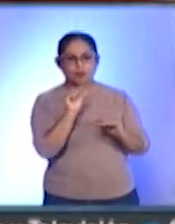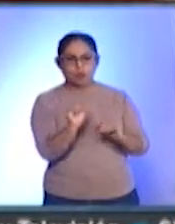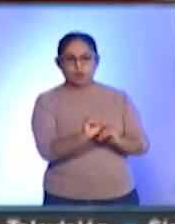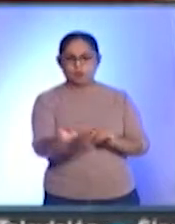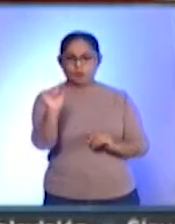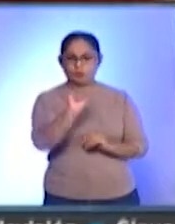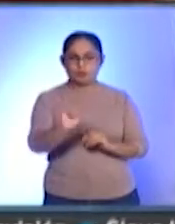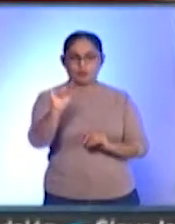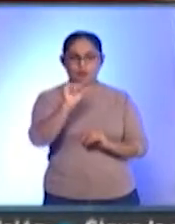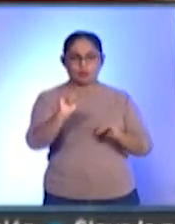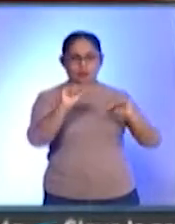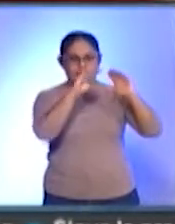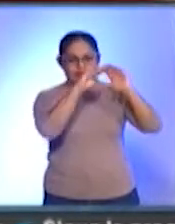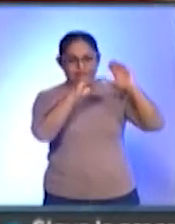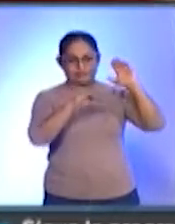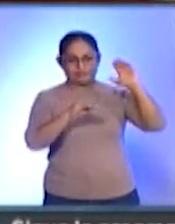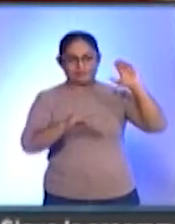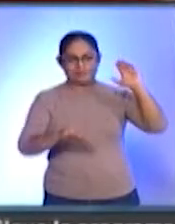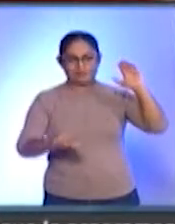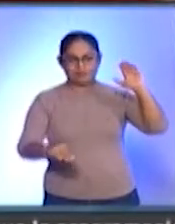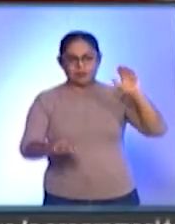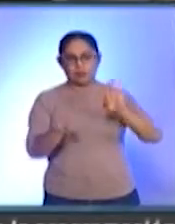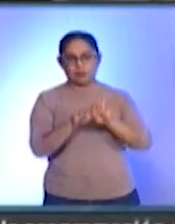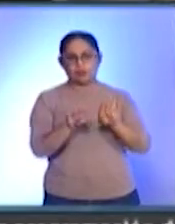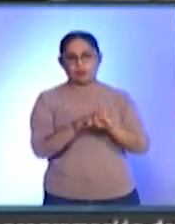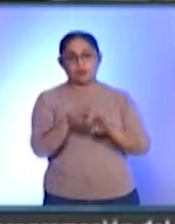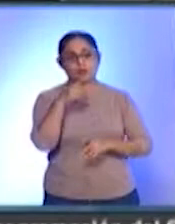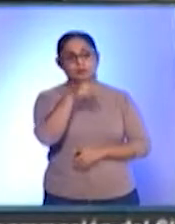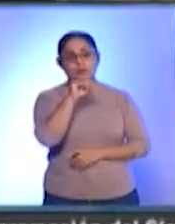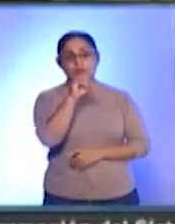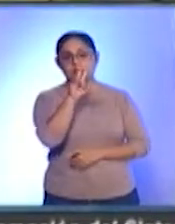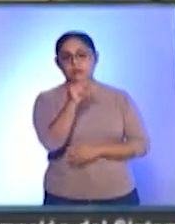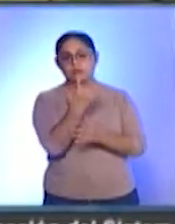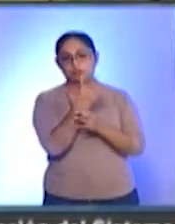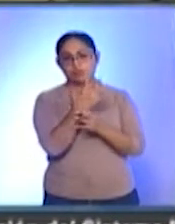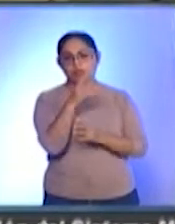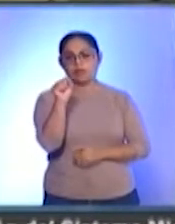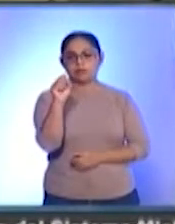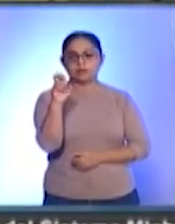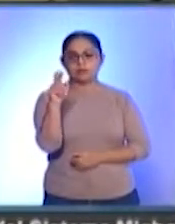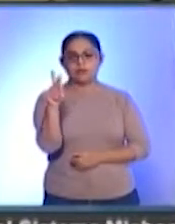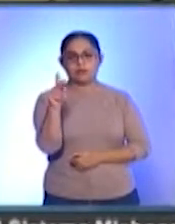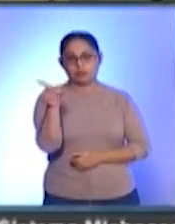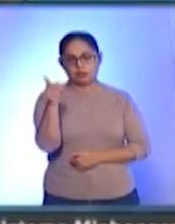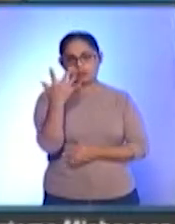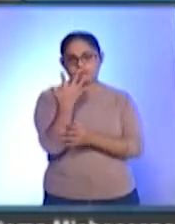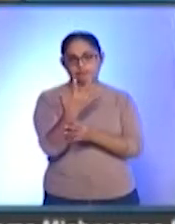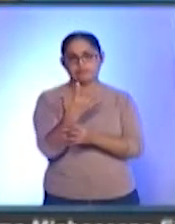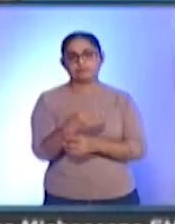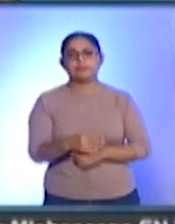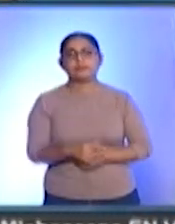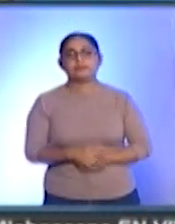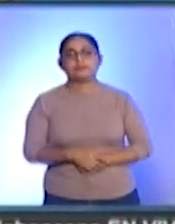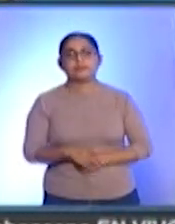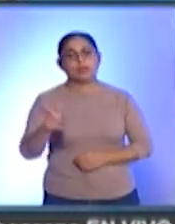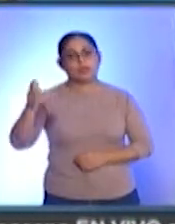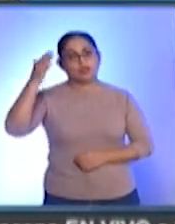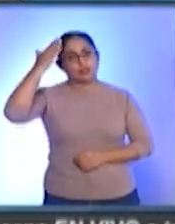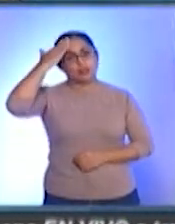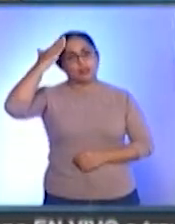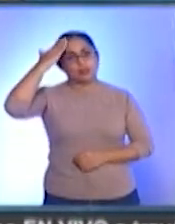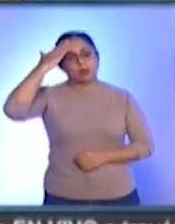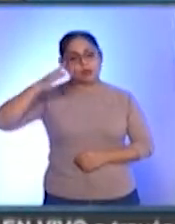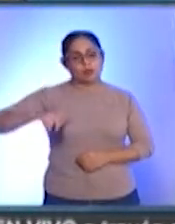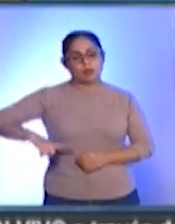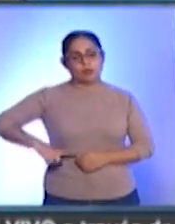siempre y cuando la autoridad sanitaria lo autorice. Al respecto, habló el secretario de Educación Héctor Ayala Morales. El titular del Ejecutivo